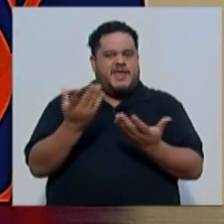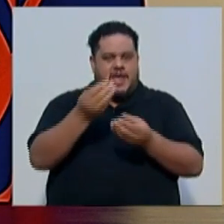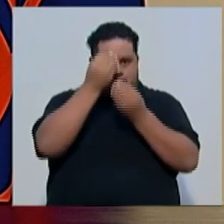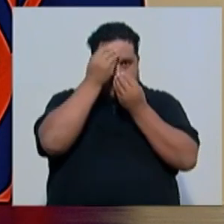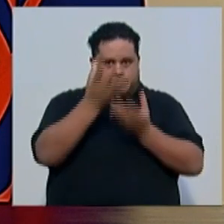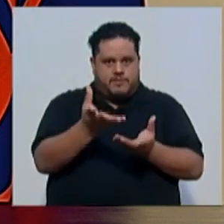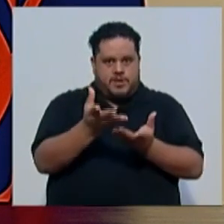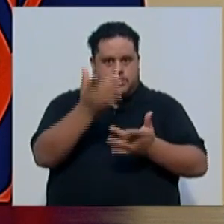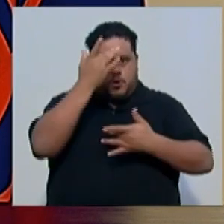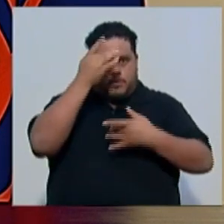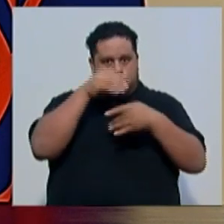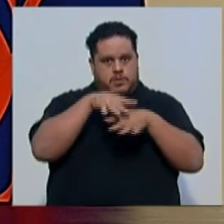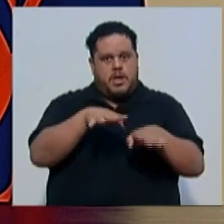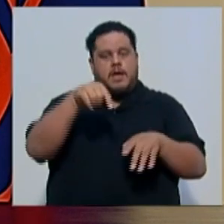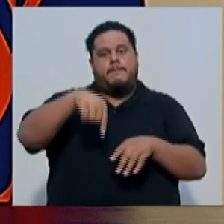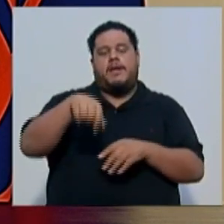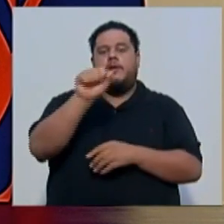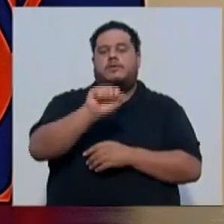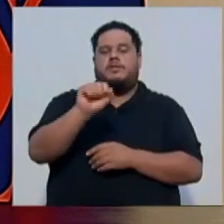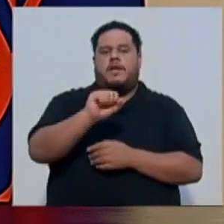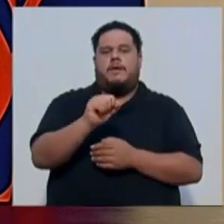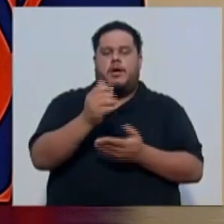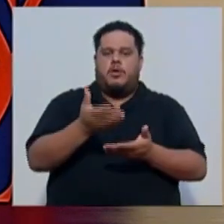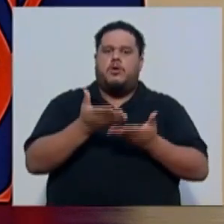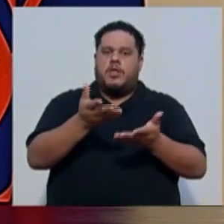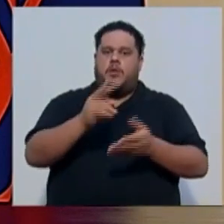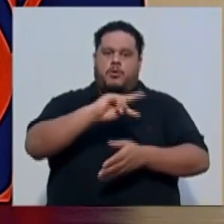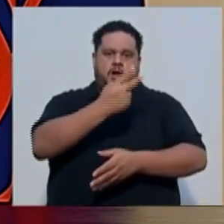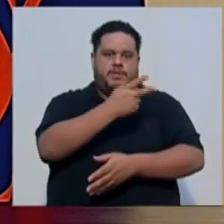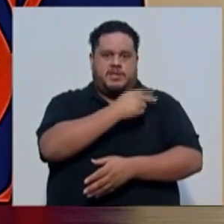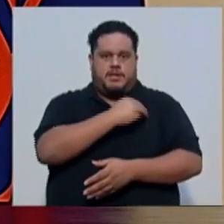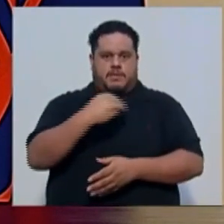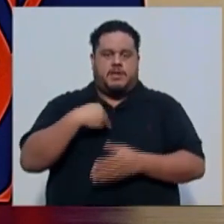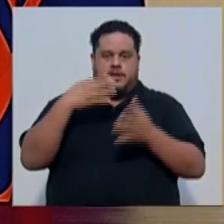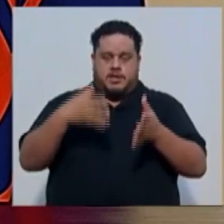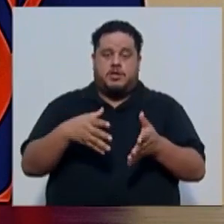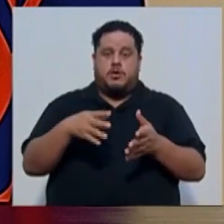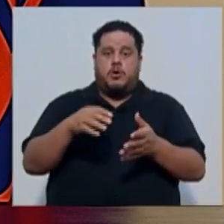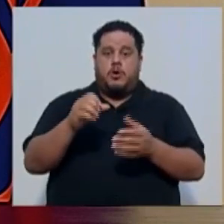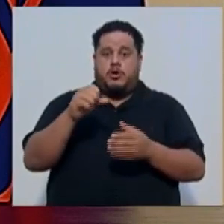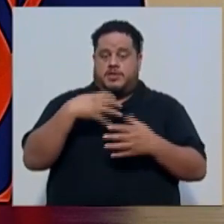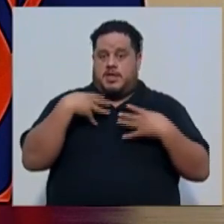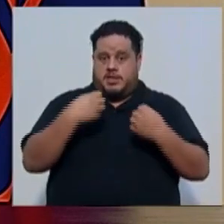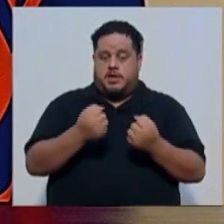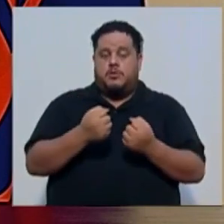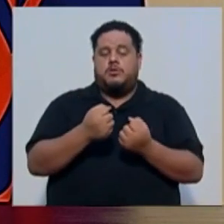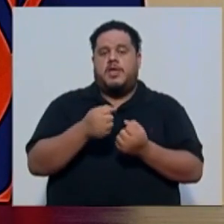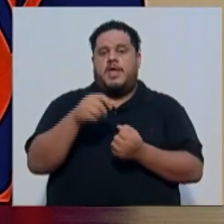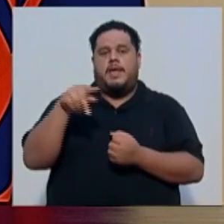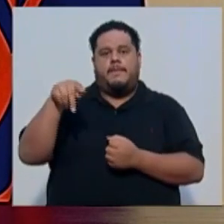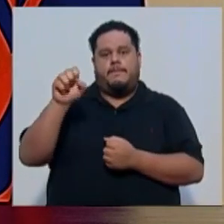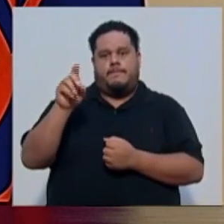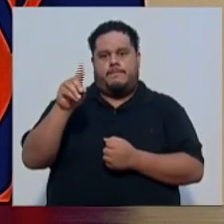epidemiológico para este sábado dado por el viceministro de Salud, el doctor Pedro González.